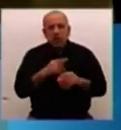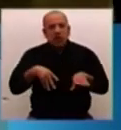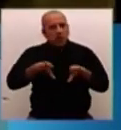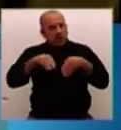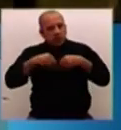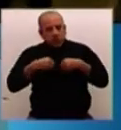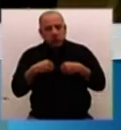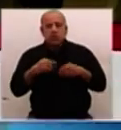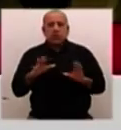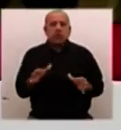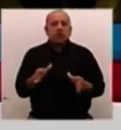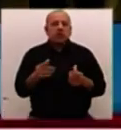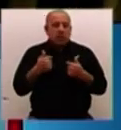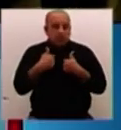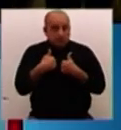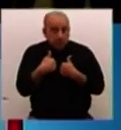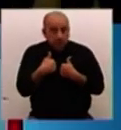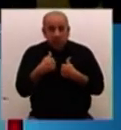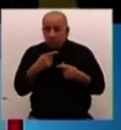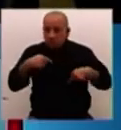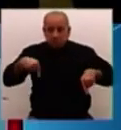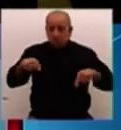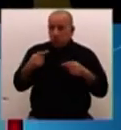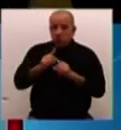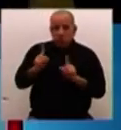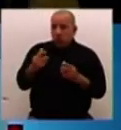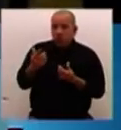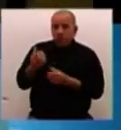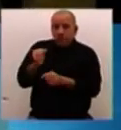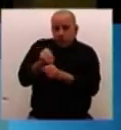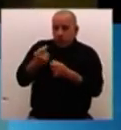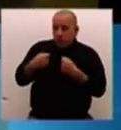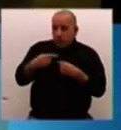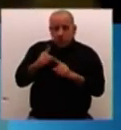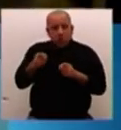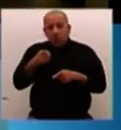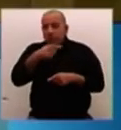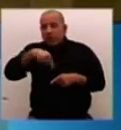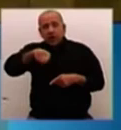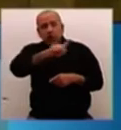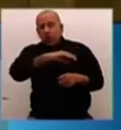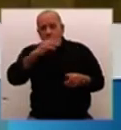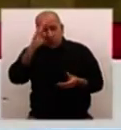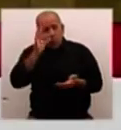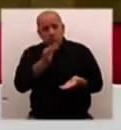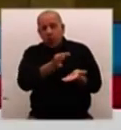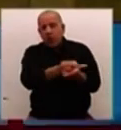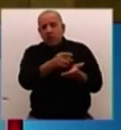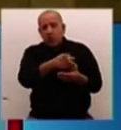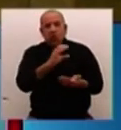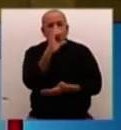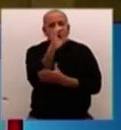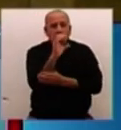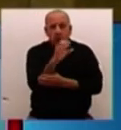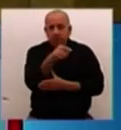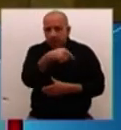supuesto, dijo, no es para mí, es para el pueblo de Colombia, es por la paz, hay que seguir trabajando por la paz, todo eso ayuda. Informó